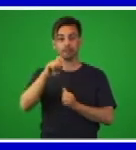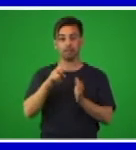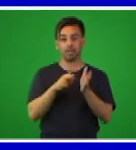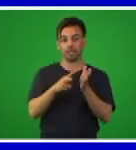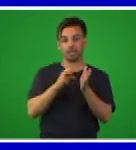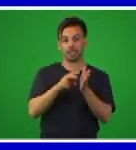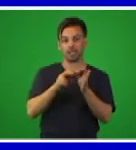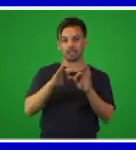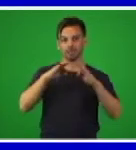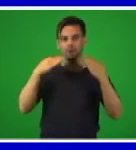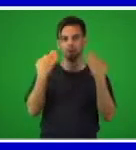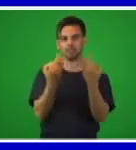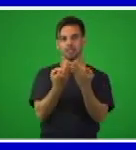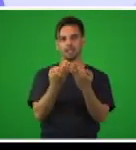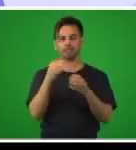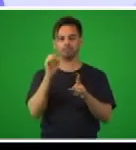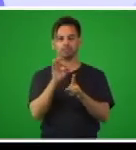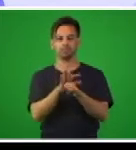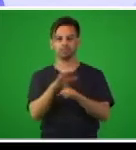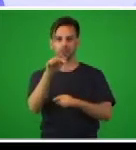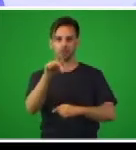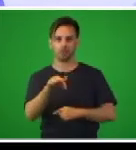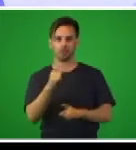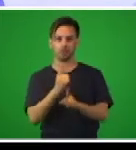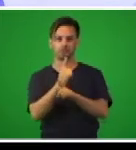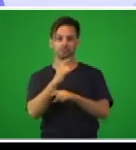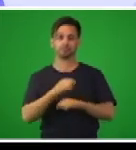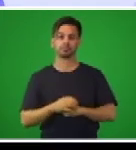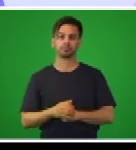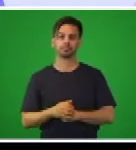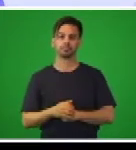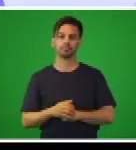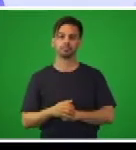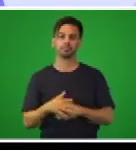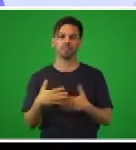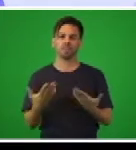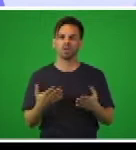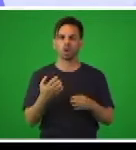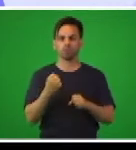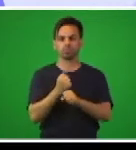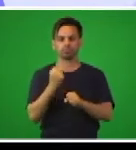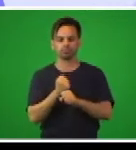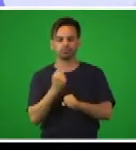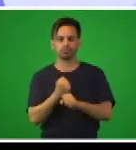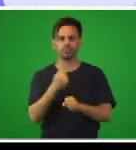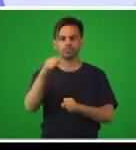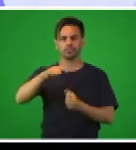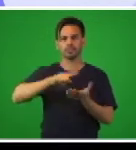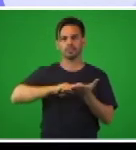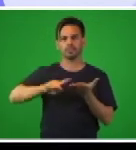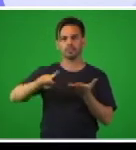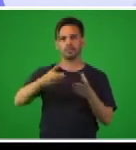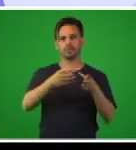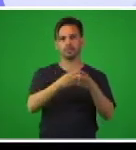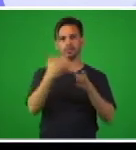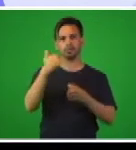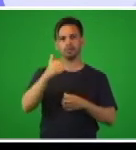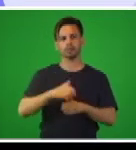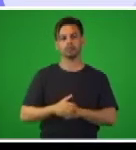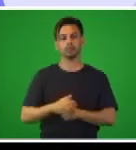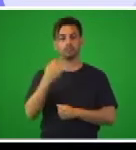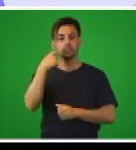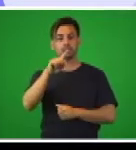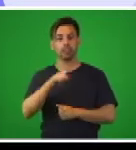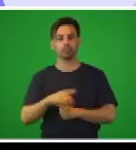que vamos a iniciar en este encuentro. Bueno, ¿cómo van a trabajar durante esta semana para la unidad 10? Pues también lo hemos